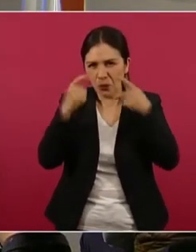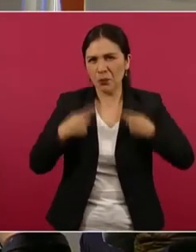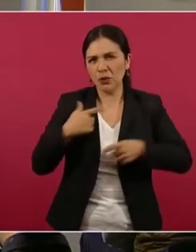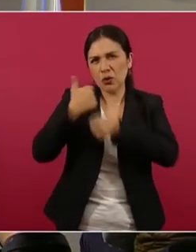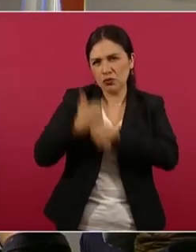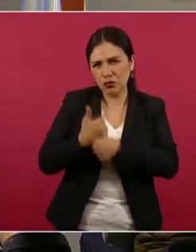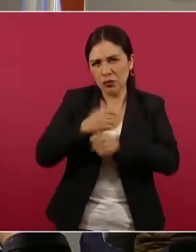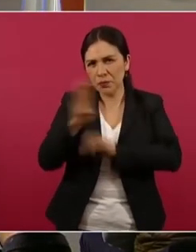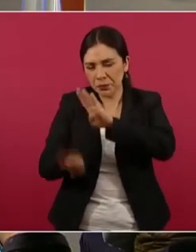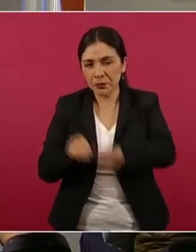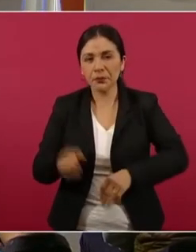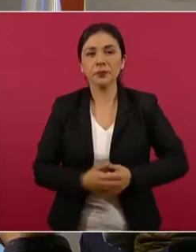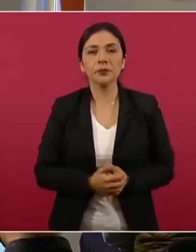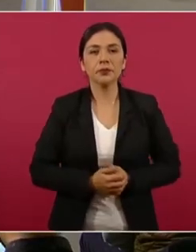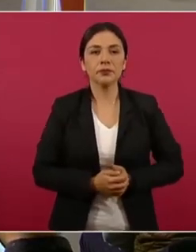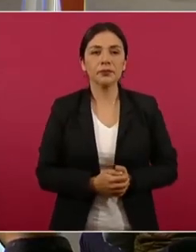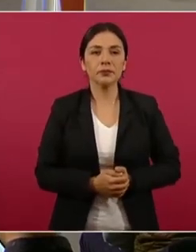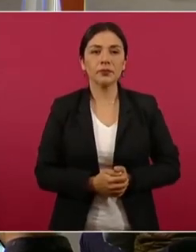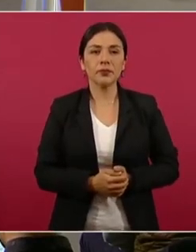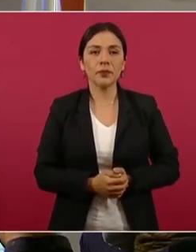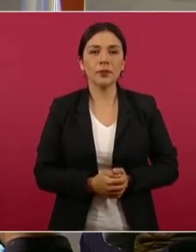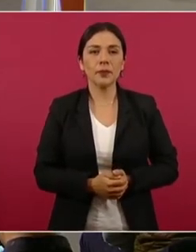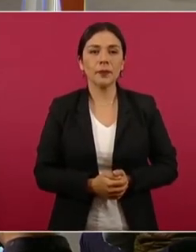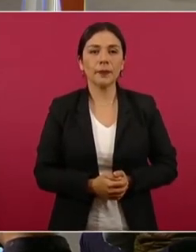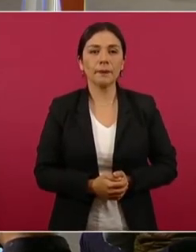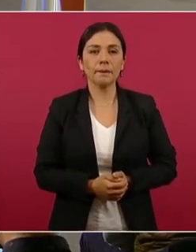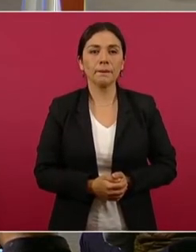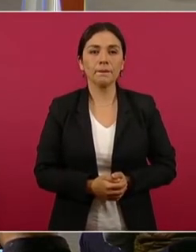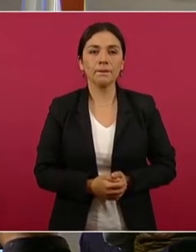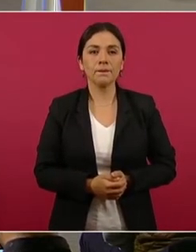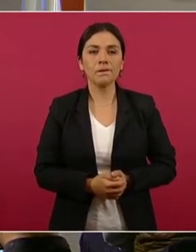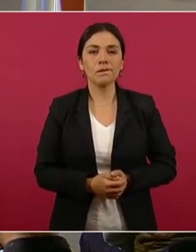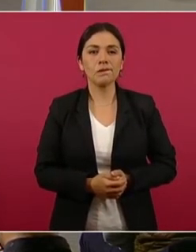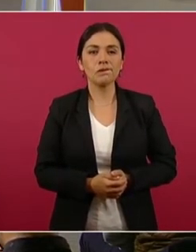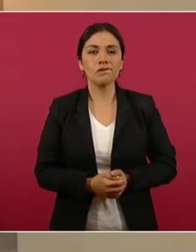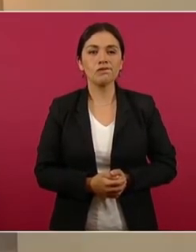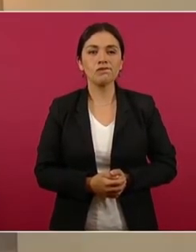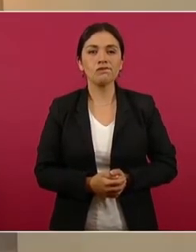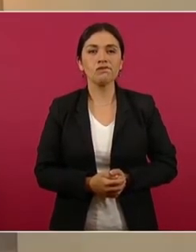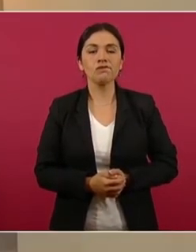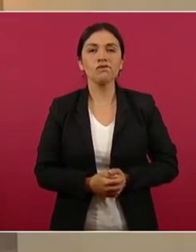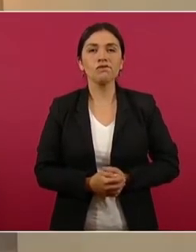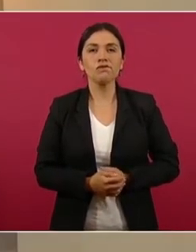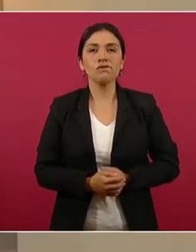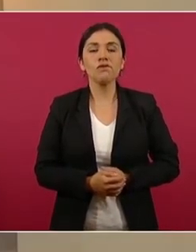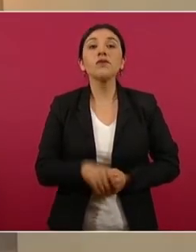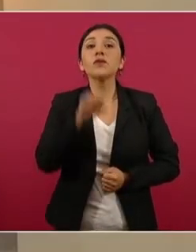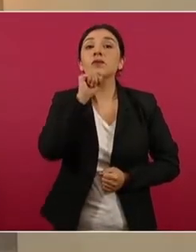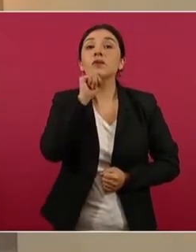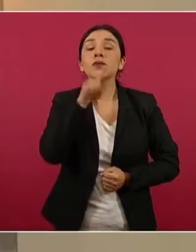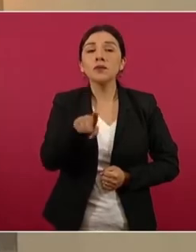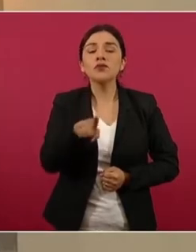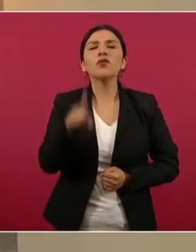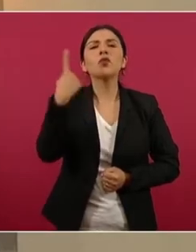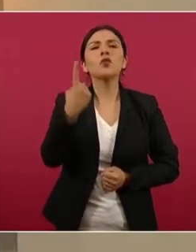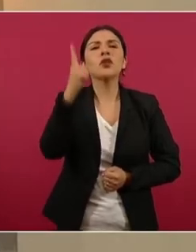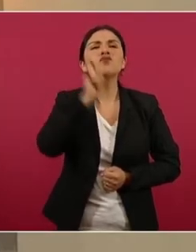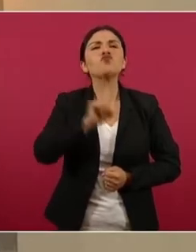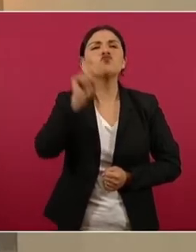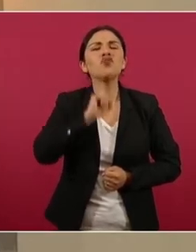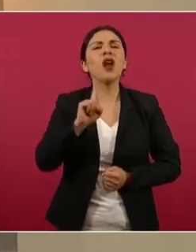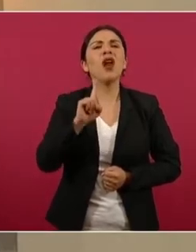Como vinculaciones a proceso relevante, informar que en el caso de la activista,